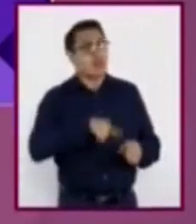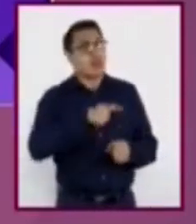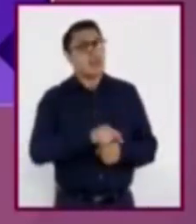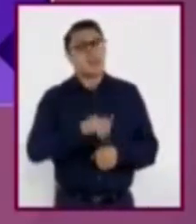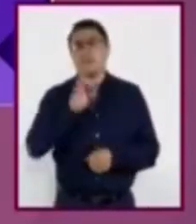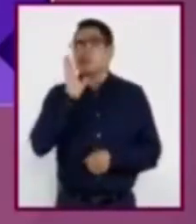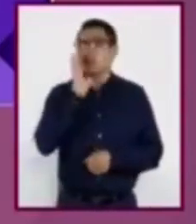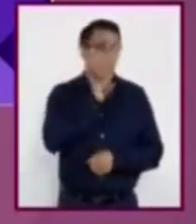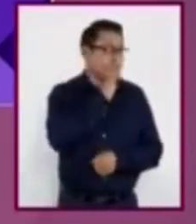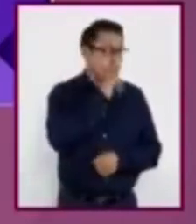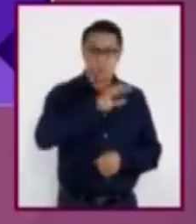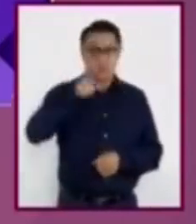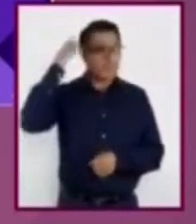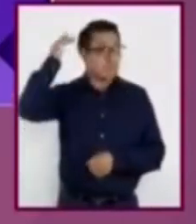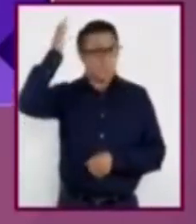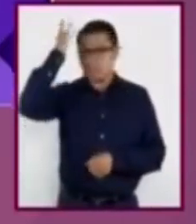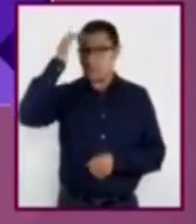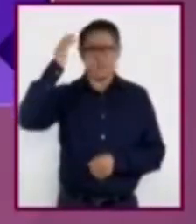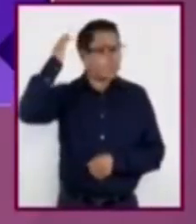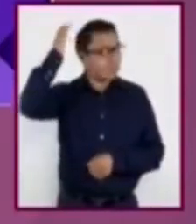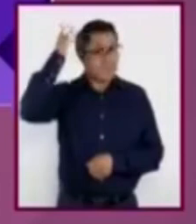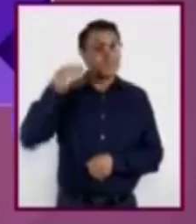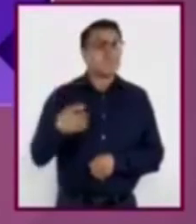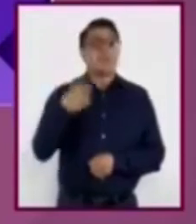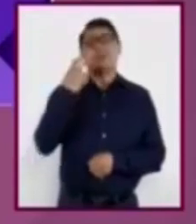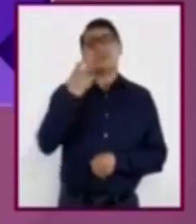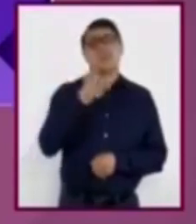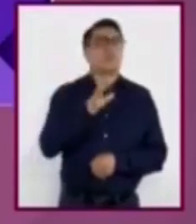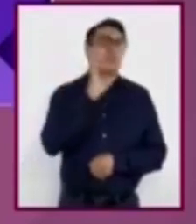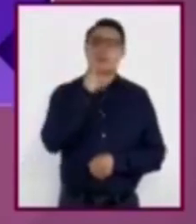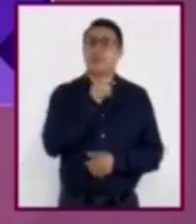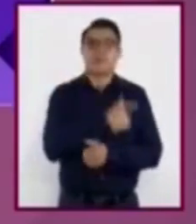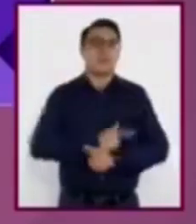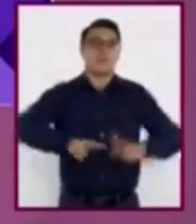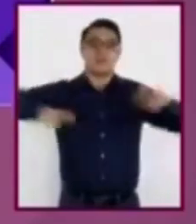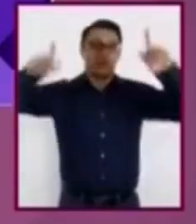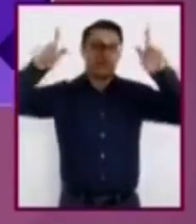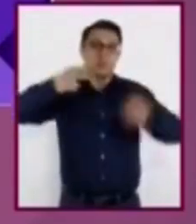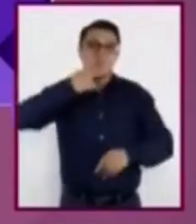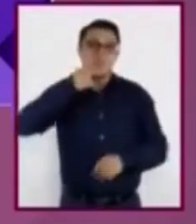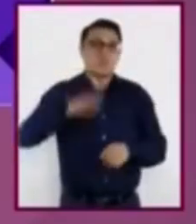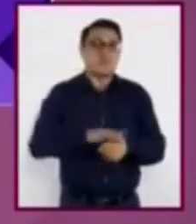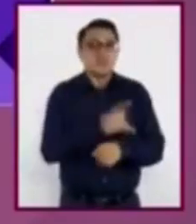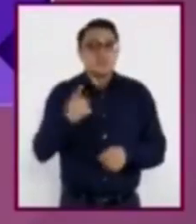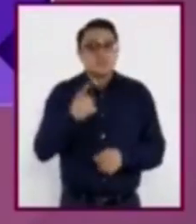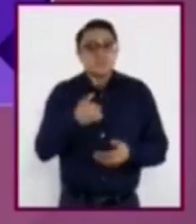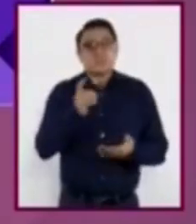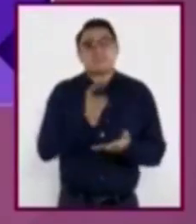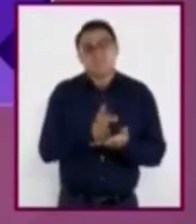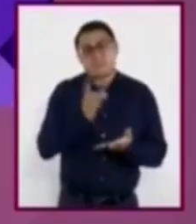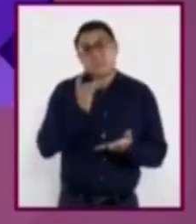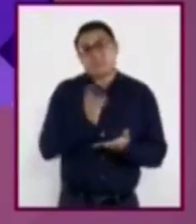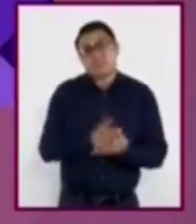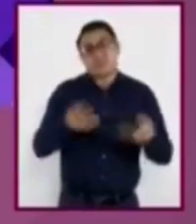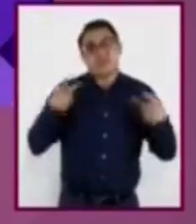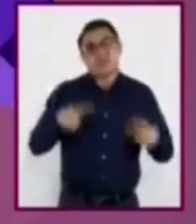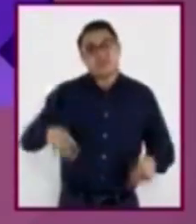razonar y por eso no pueden ejercer su libertad, pues porque solo las personas piensan.